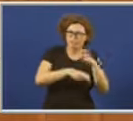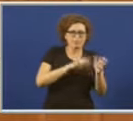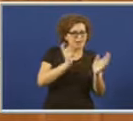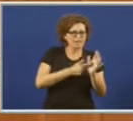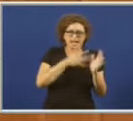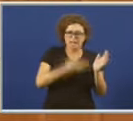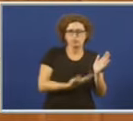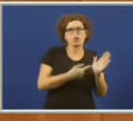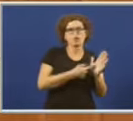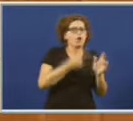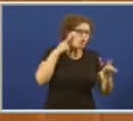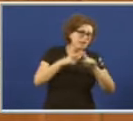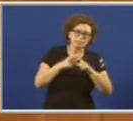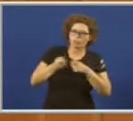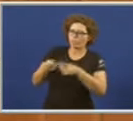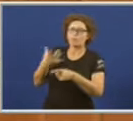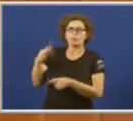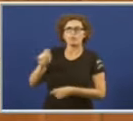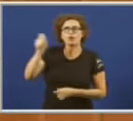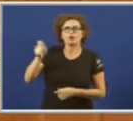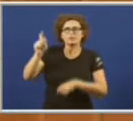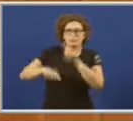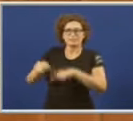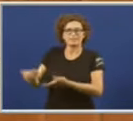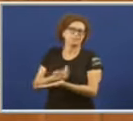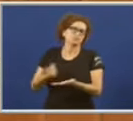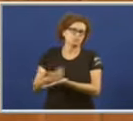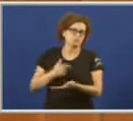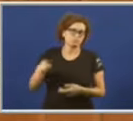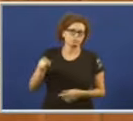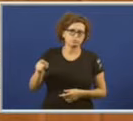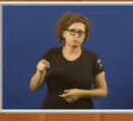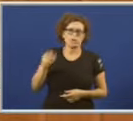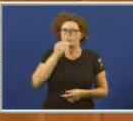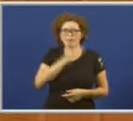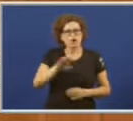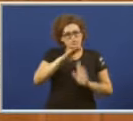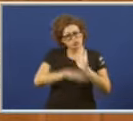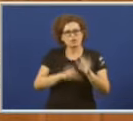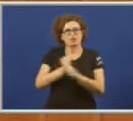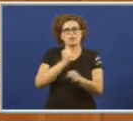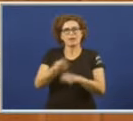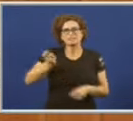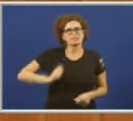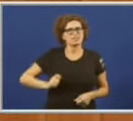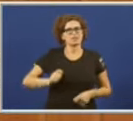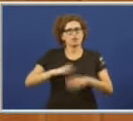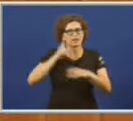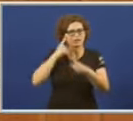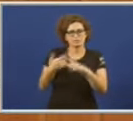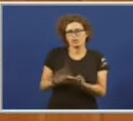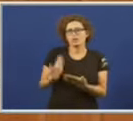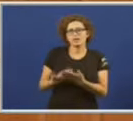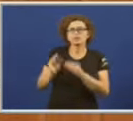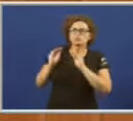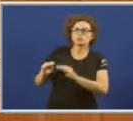vixente co objetivo de que coticen en función dos seus ingresos. Mellores condicións laborais e salariais para garantir non